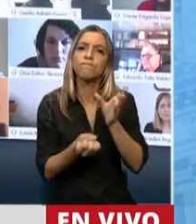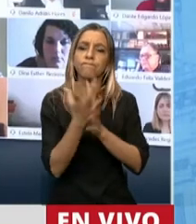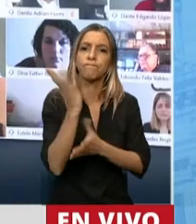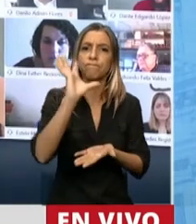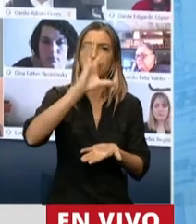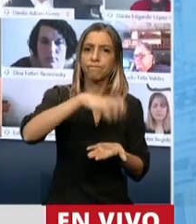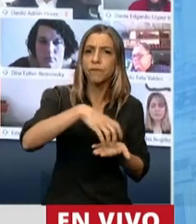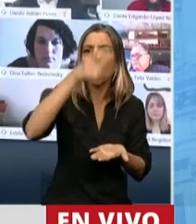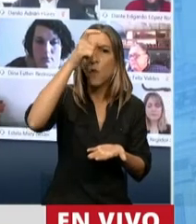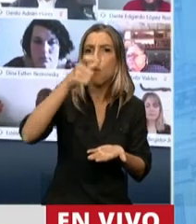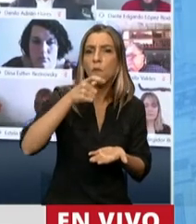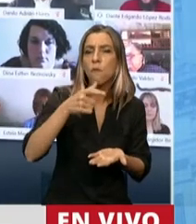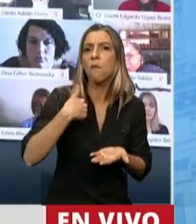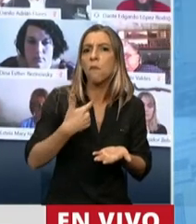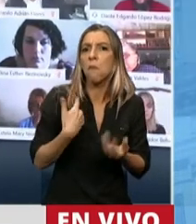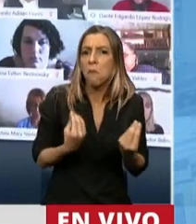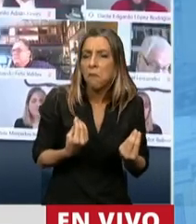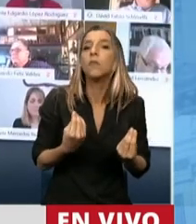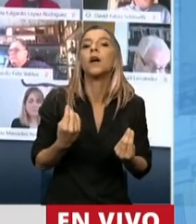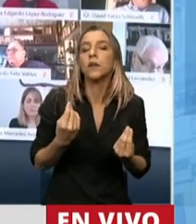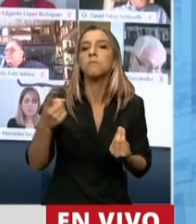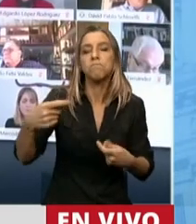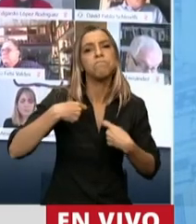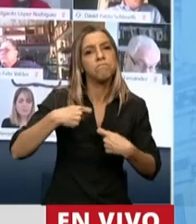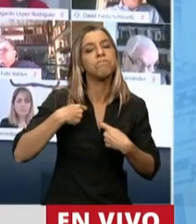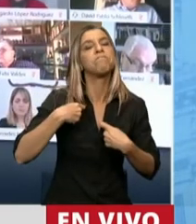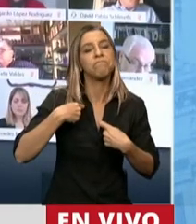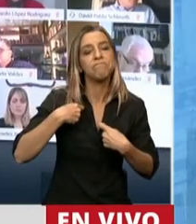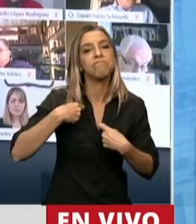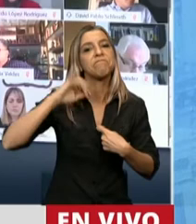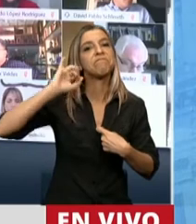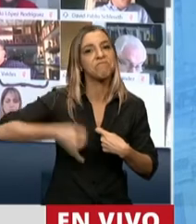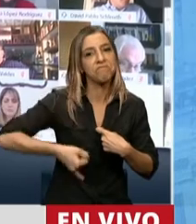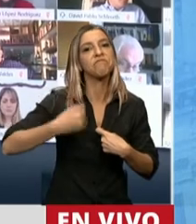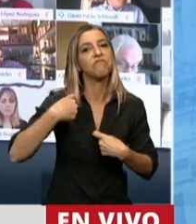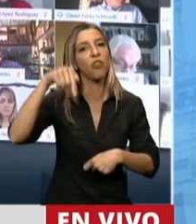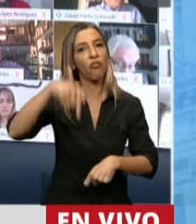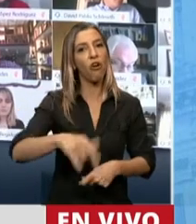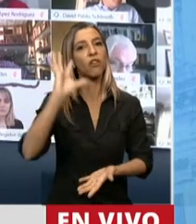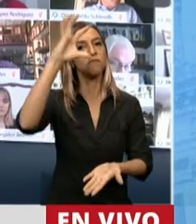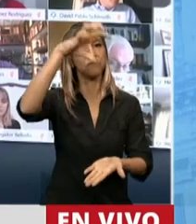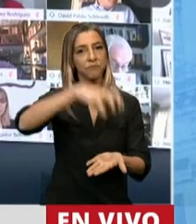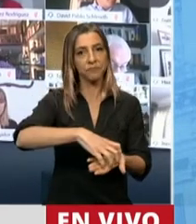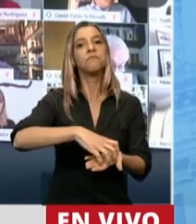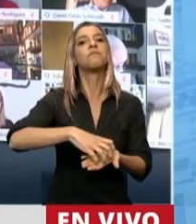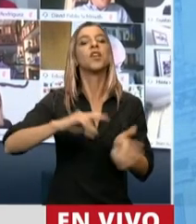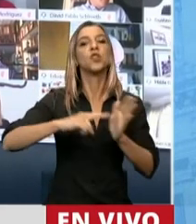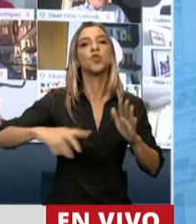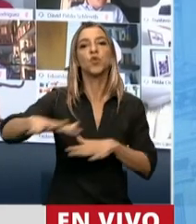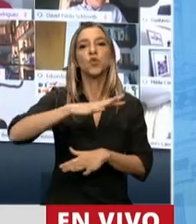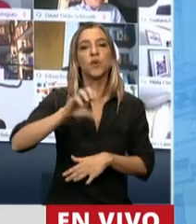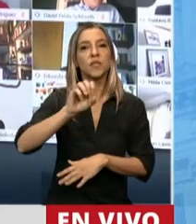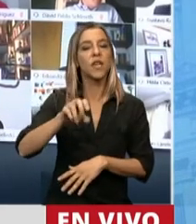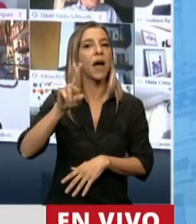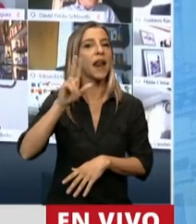de bomberos y por suerte su insistencia tuvo sus frutos y hoy el cuartel de la ciudad de Riachuelo es un ejemplo.